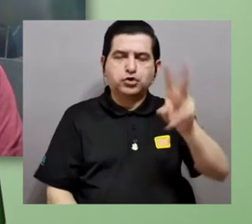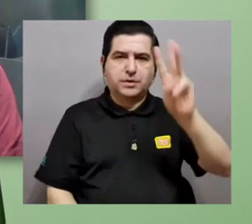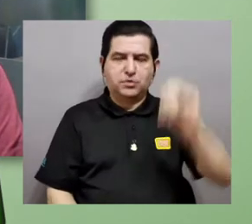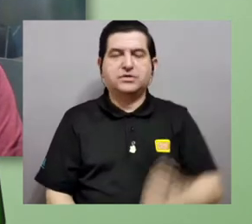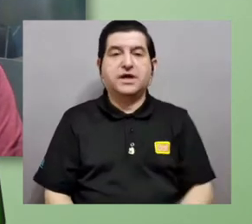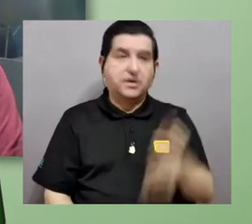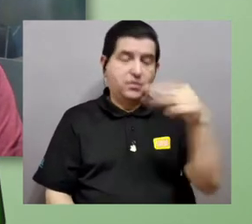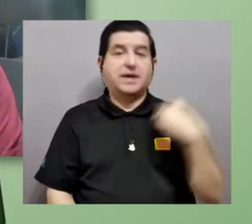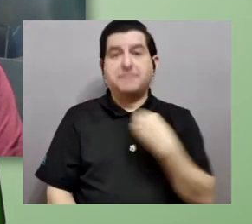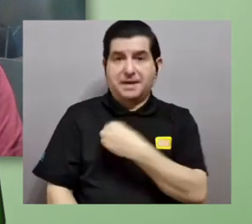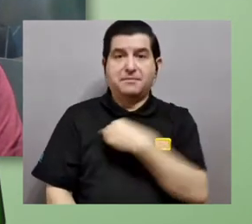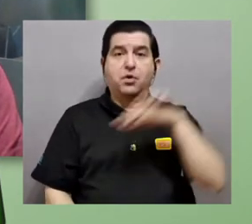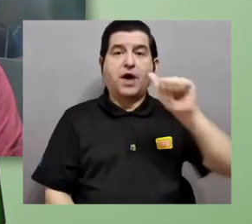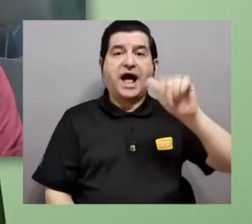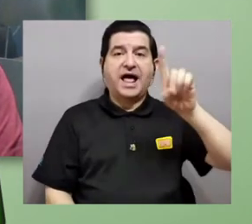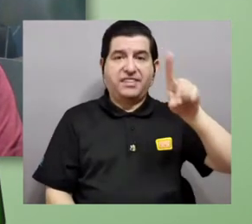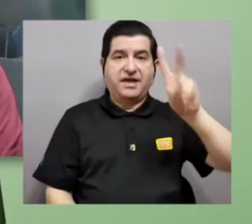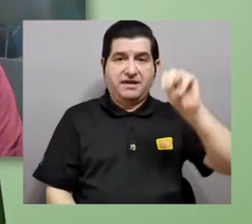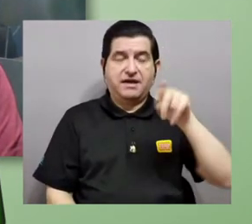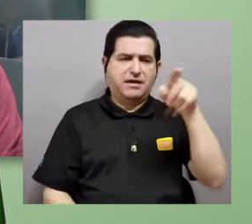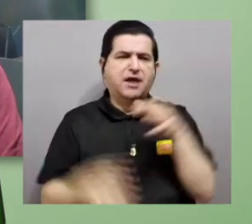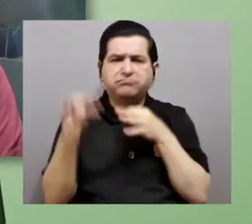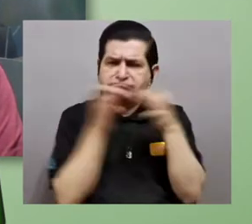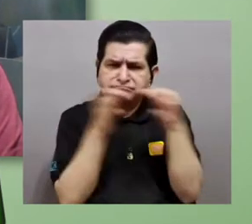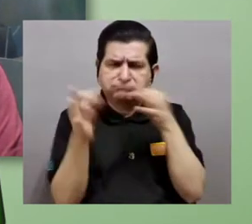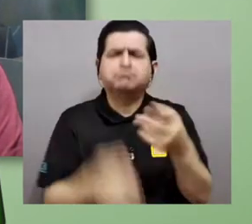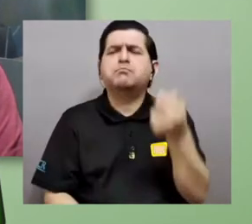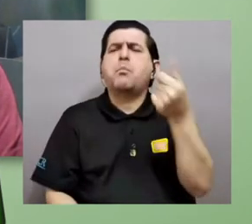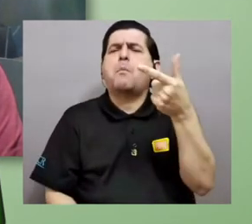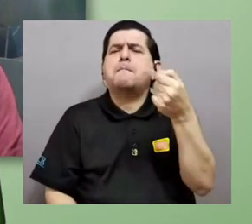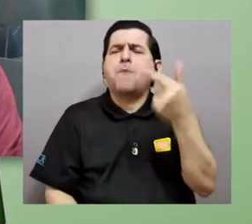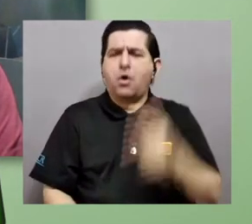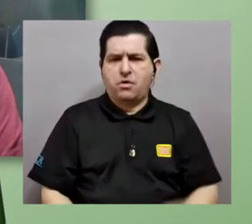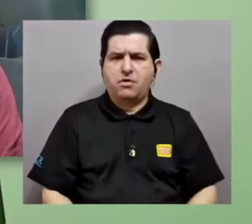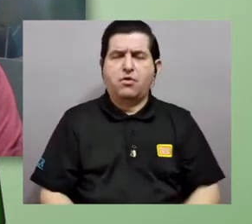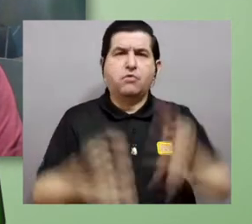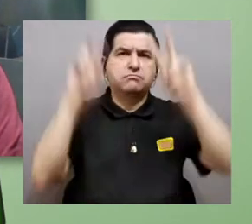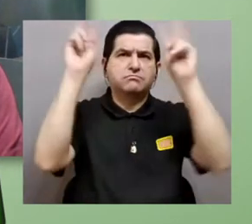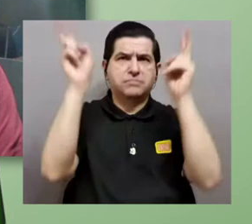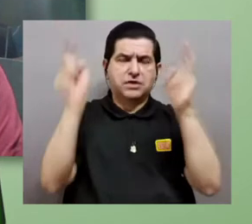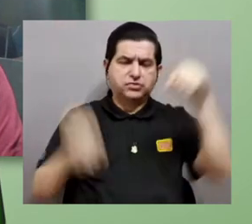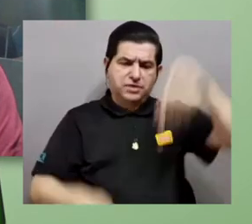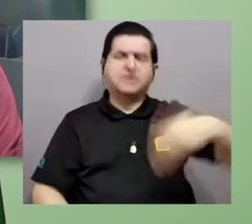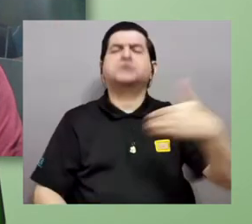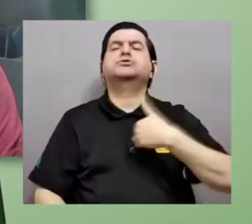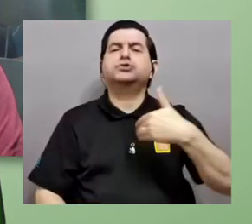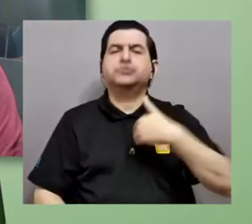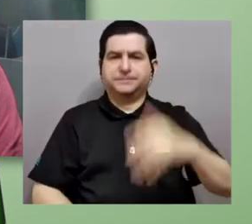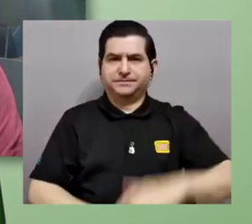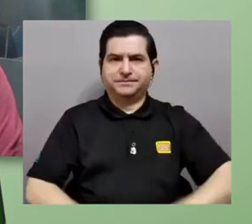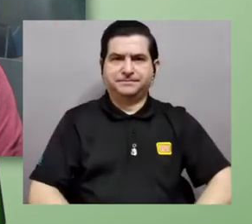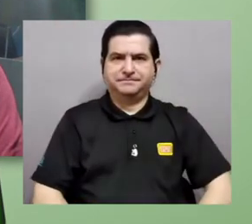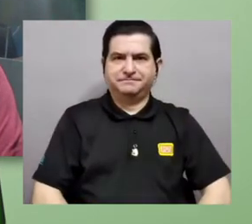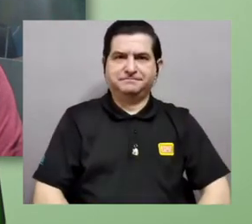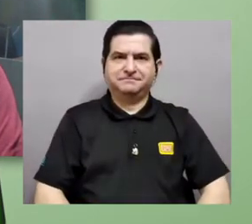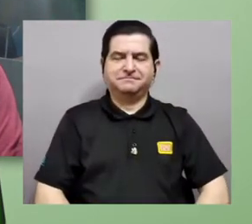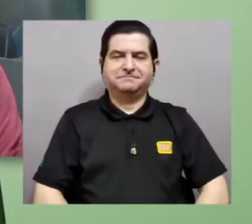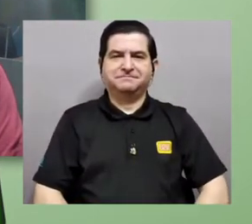José Montero. Él es de ADN y él les va a explicar un poco sobre las temáticas que vamos a tener hoy.